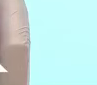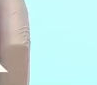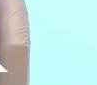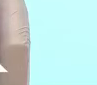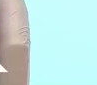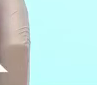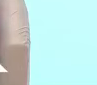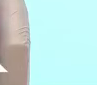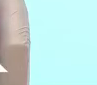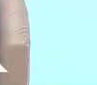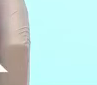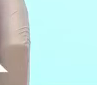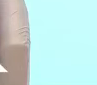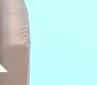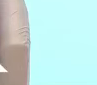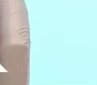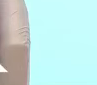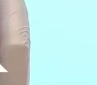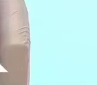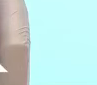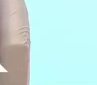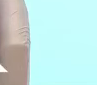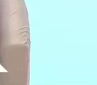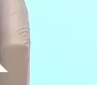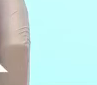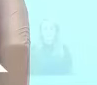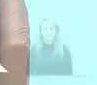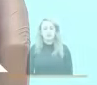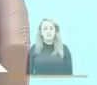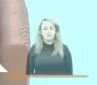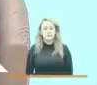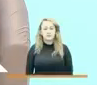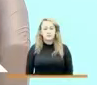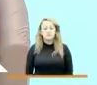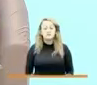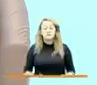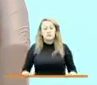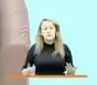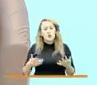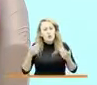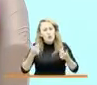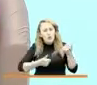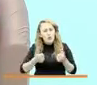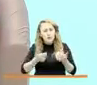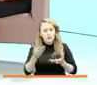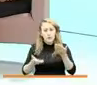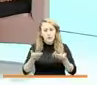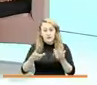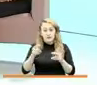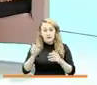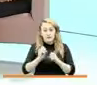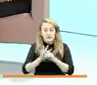doctora Susana, ¿cuál es el balance que desde Prosperidad Social deja la pandemia del COVID-19?